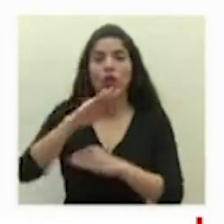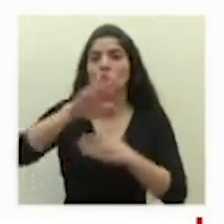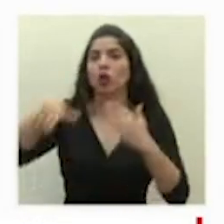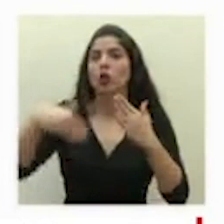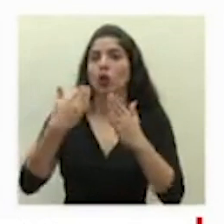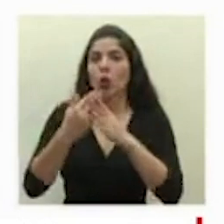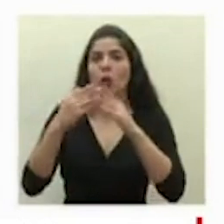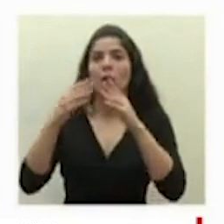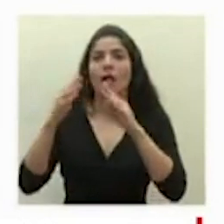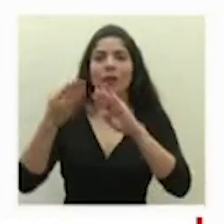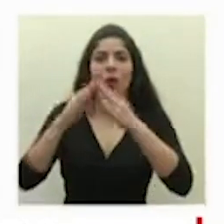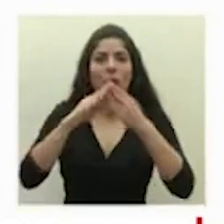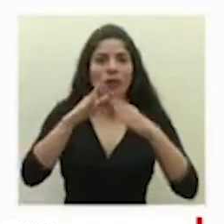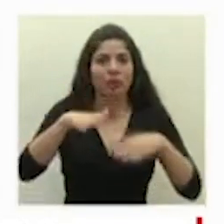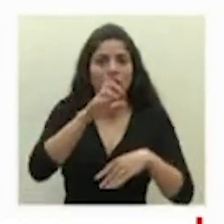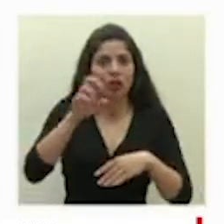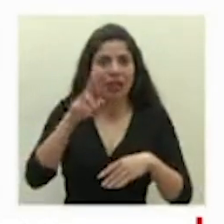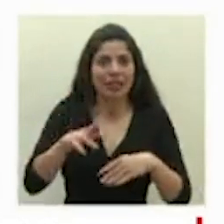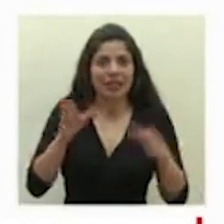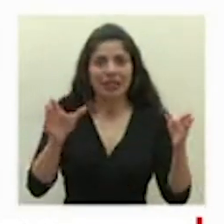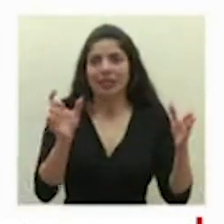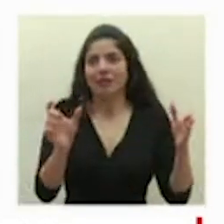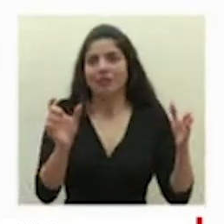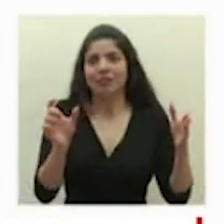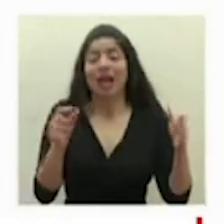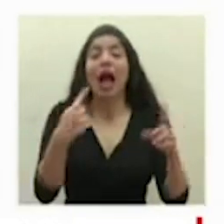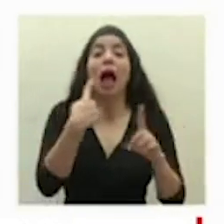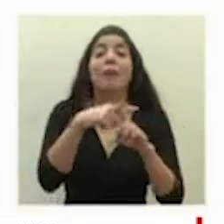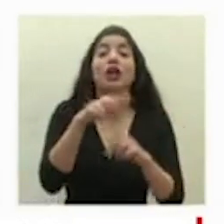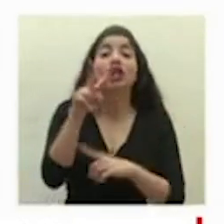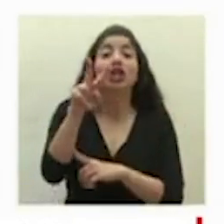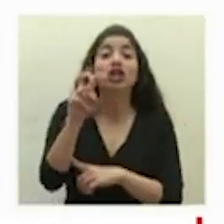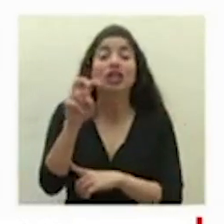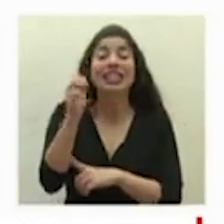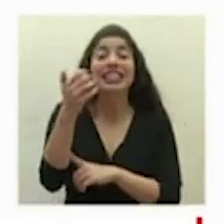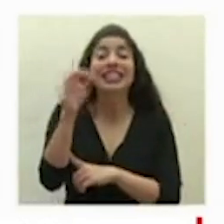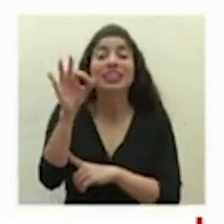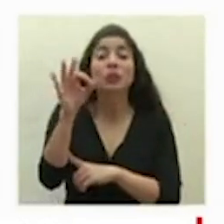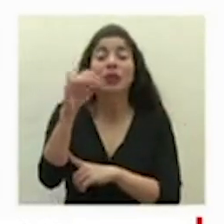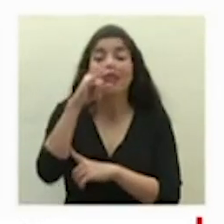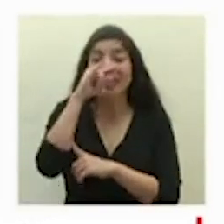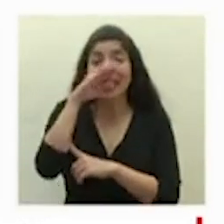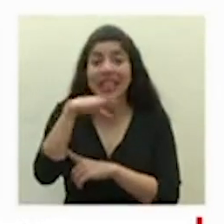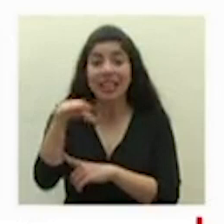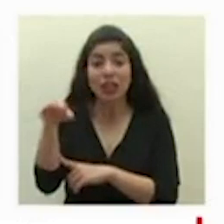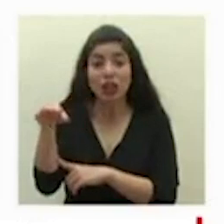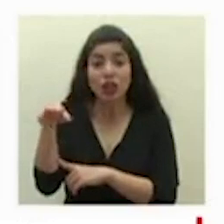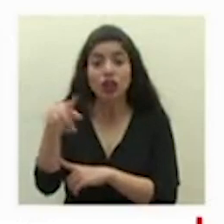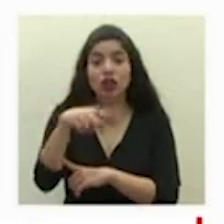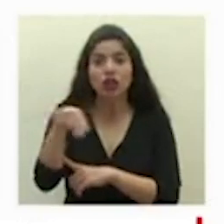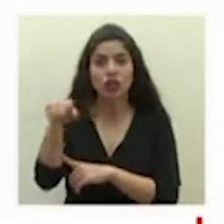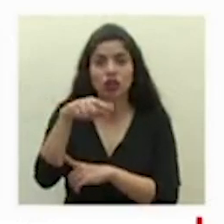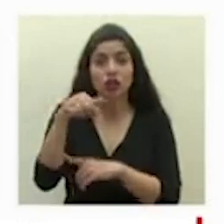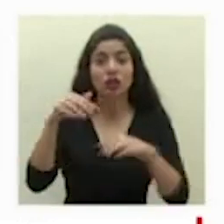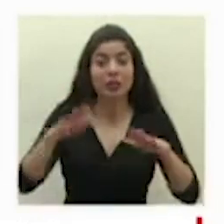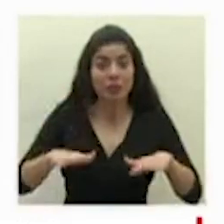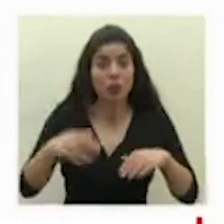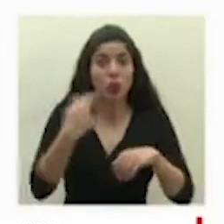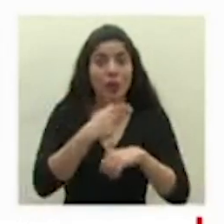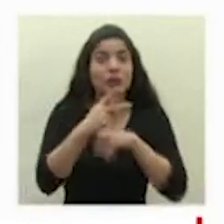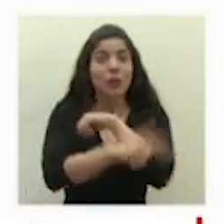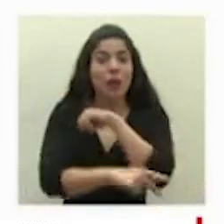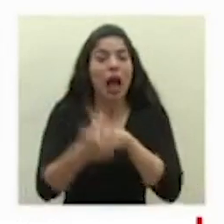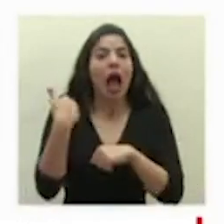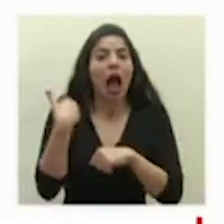costarricense y además 219 niños y niñas que en nuestro país tienen